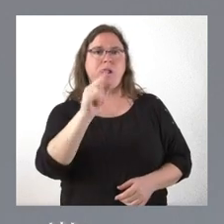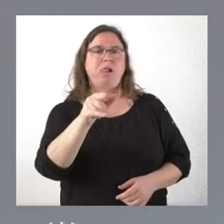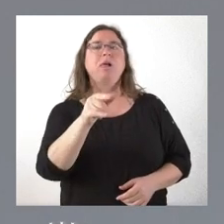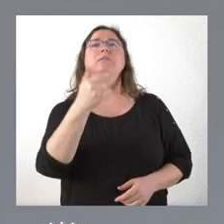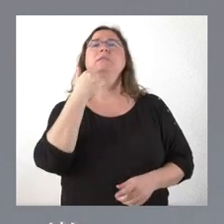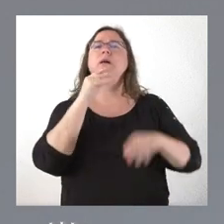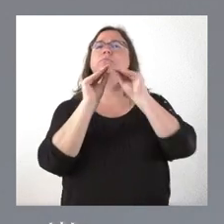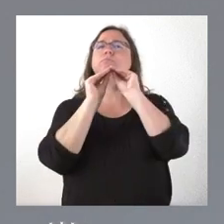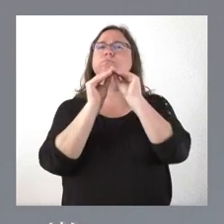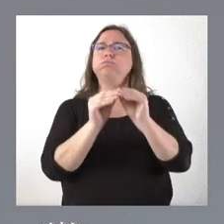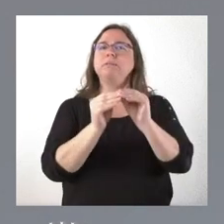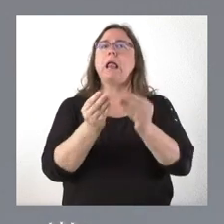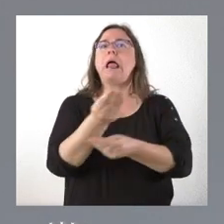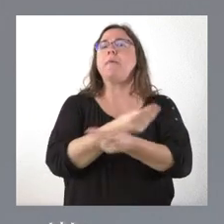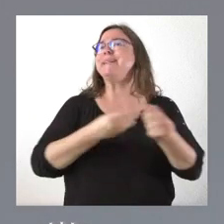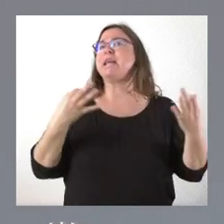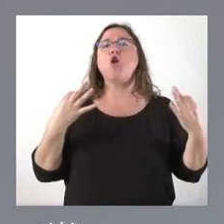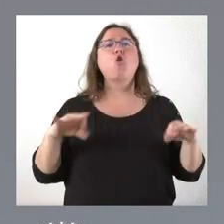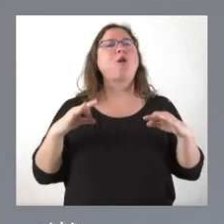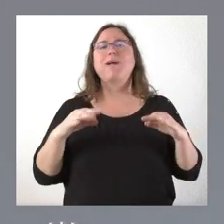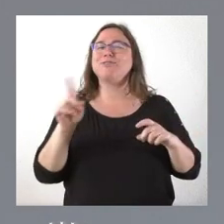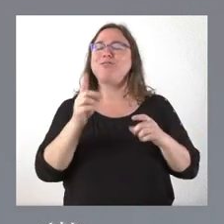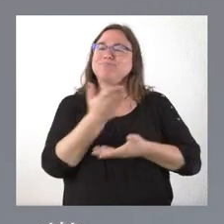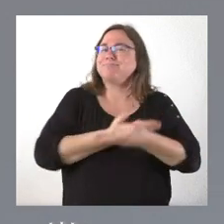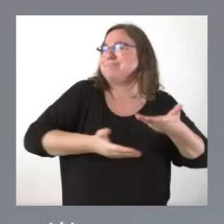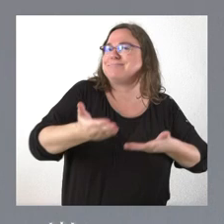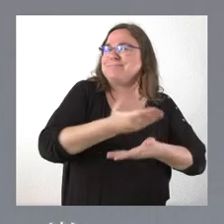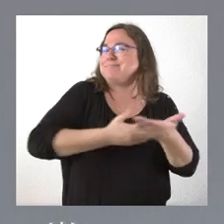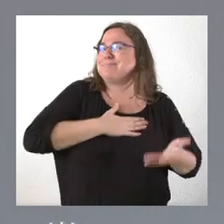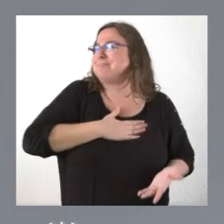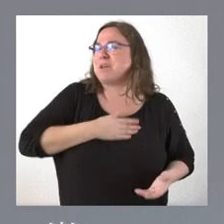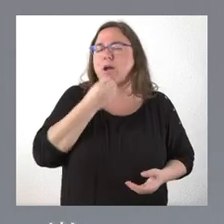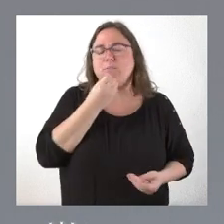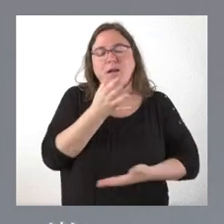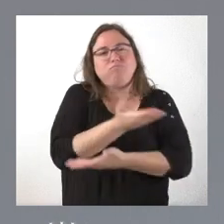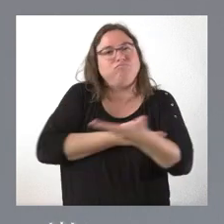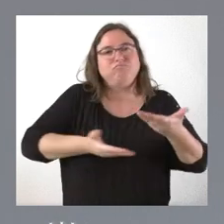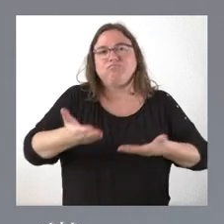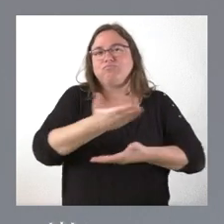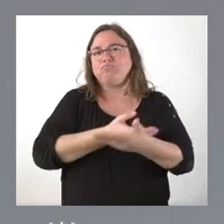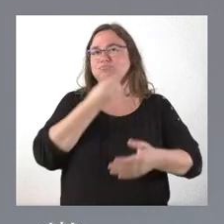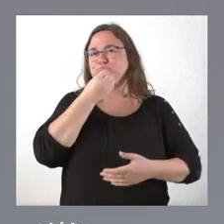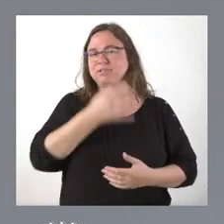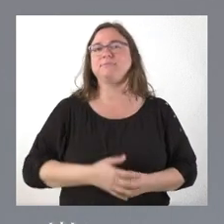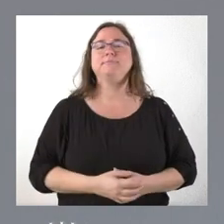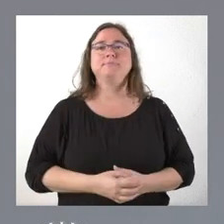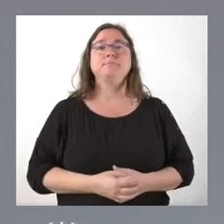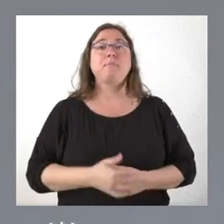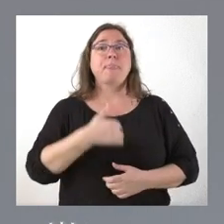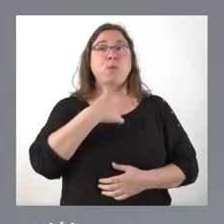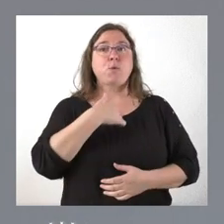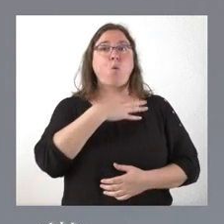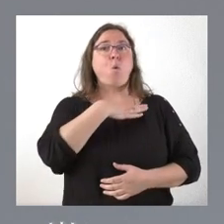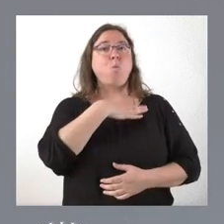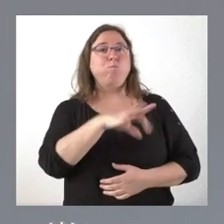desarrollado un clima no de normalidad, sino de cordialidad. De cordialidad absoluta. Yo puedo